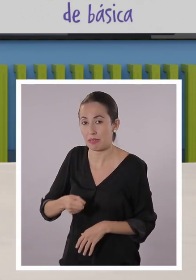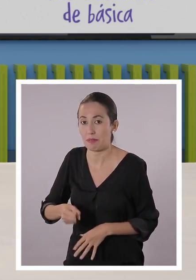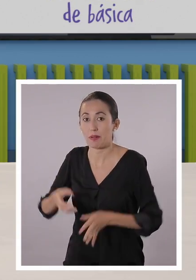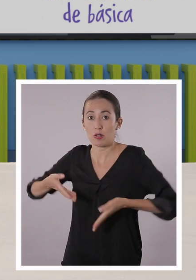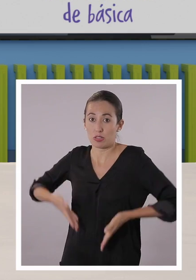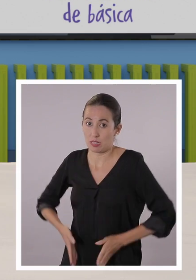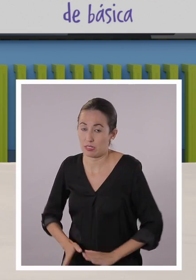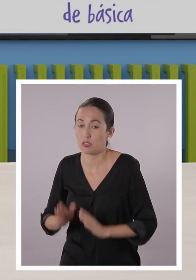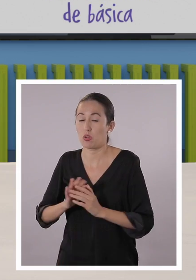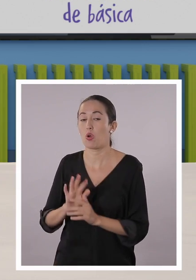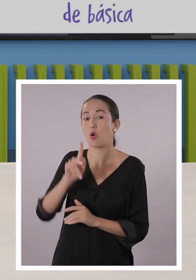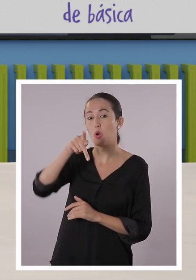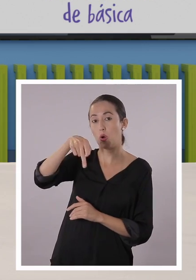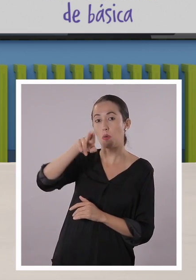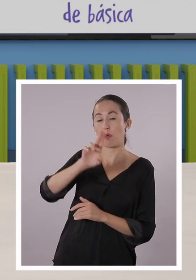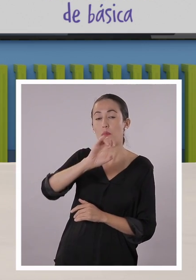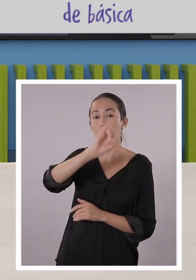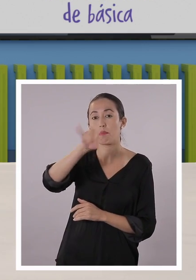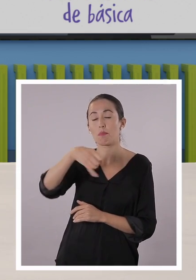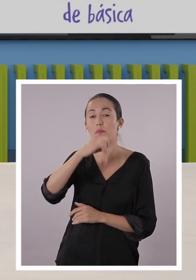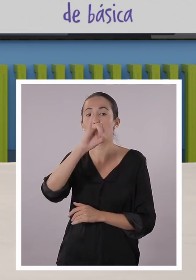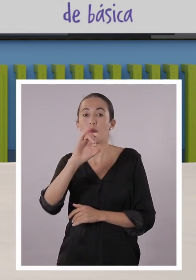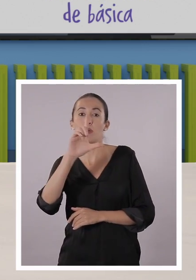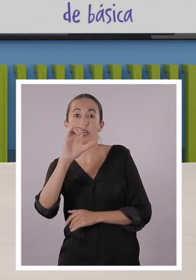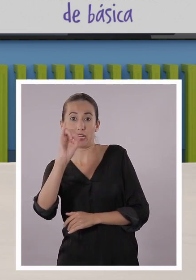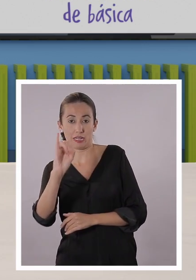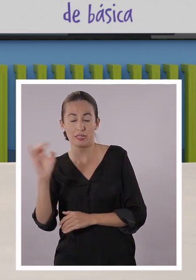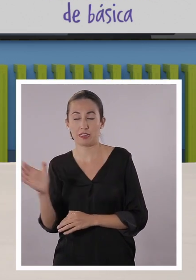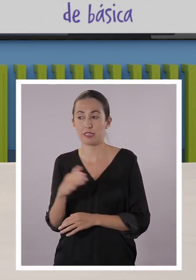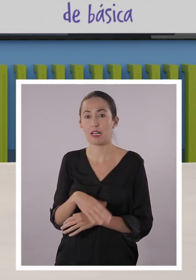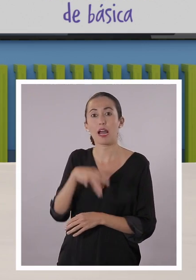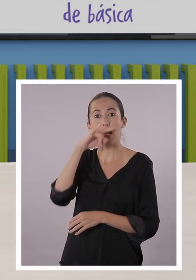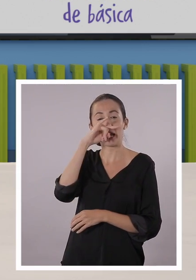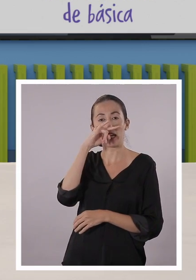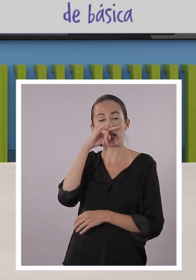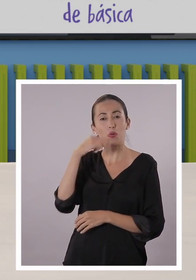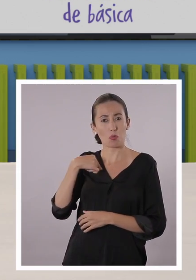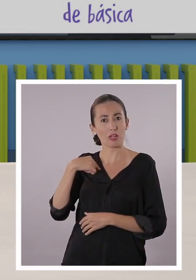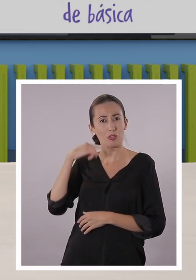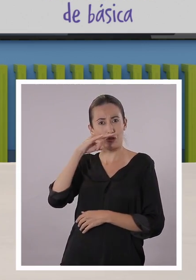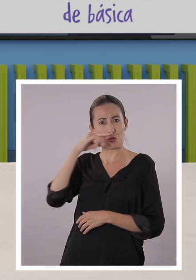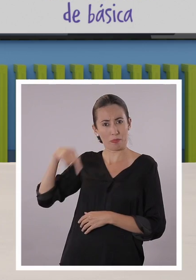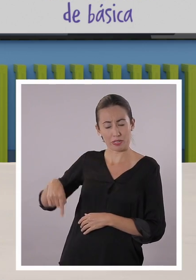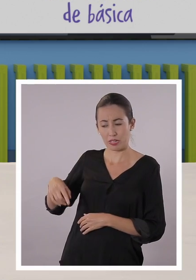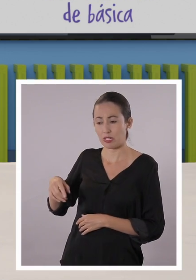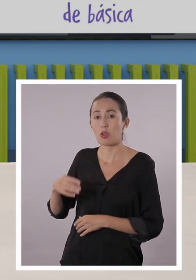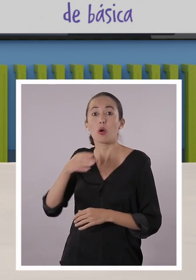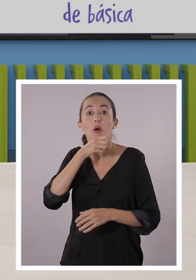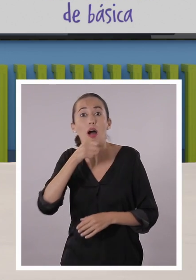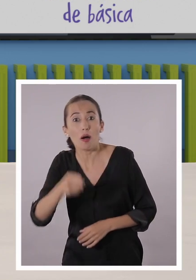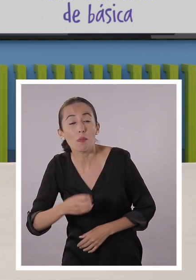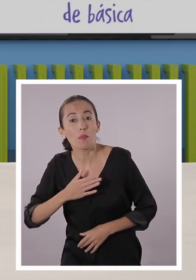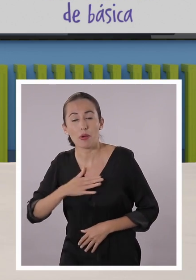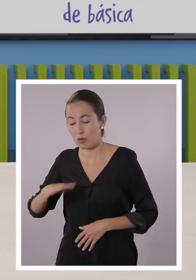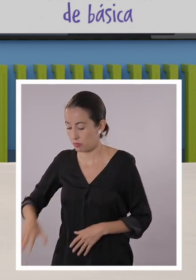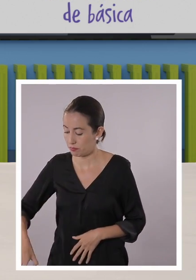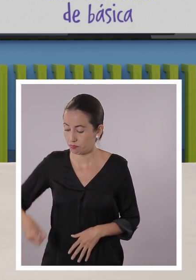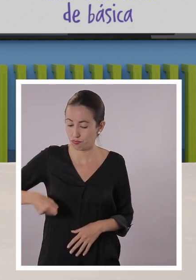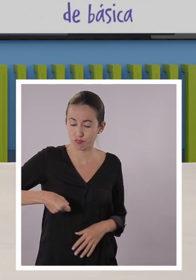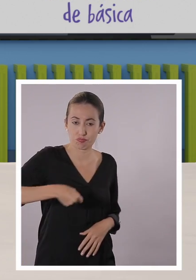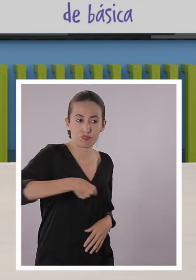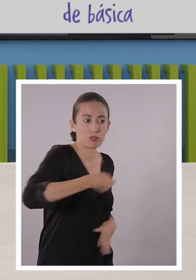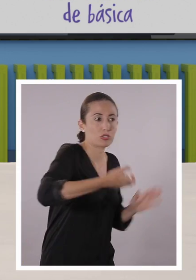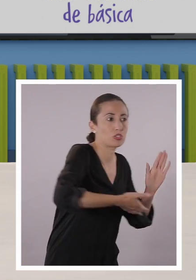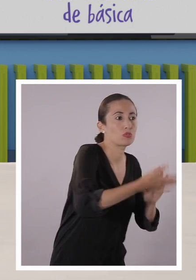es nacido en Pujilí y me acuerdo que de muy pequeño él me llevó a una fiesta justo del Corpus Christi.